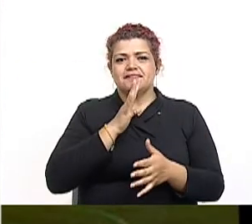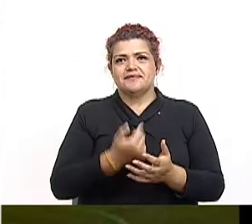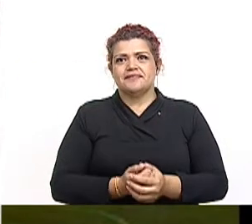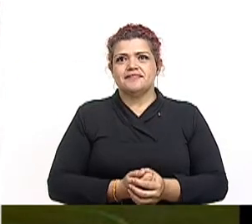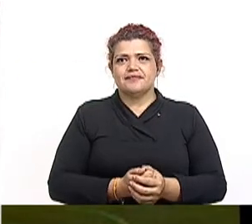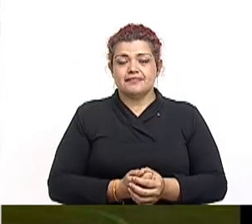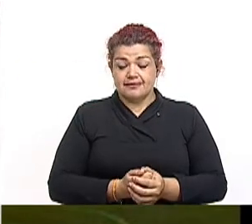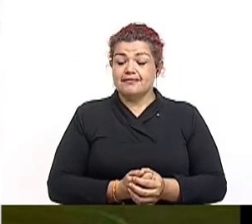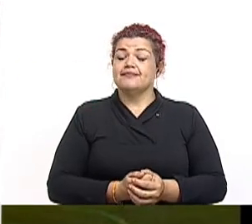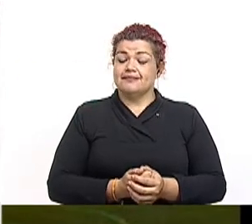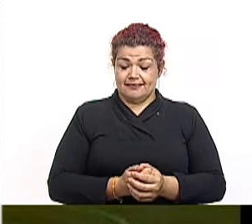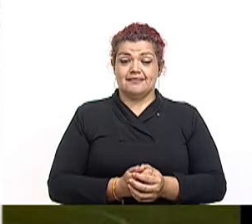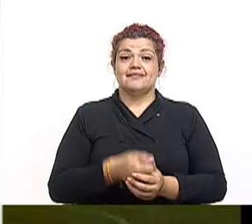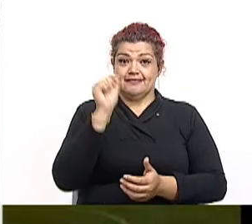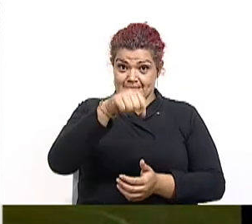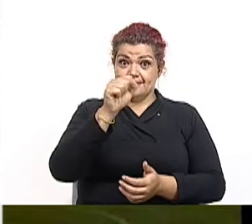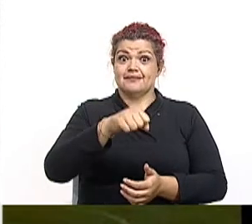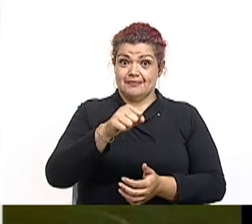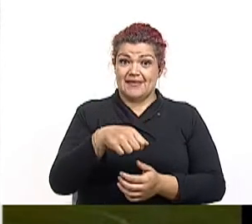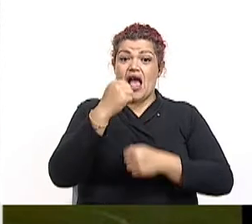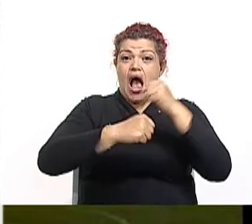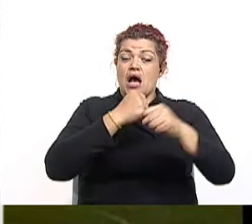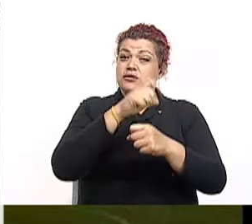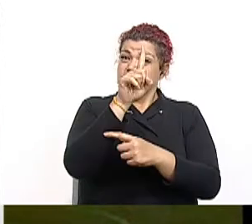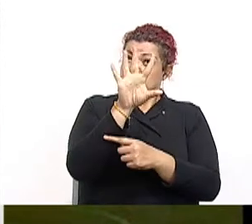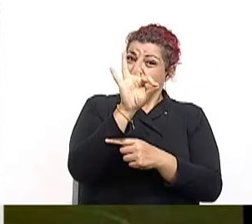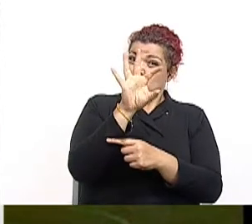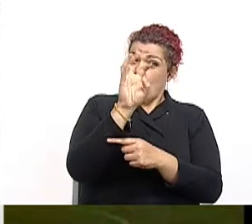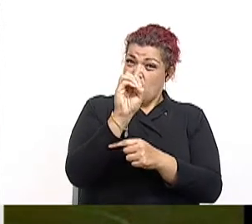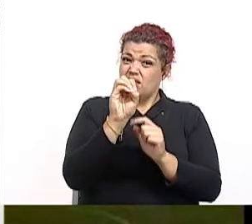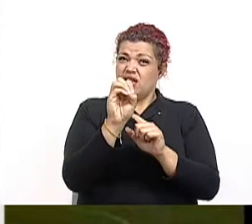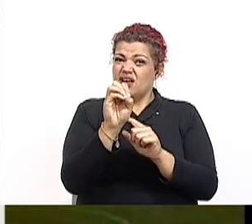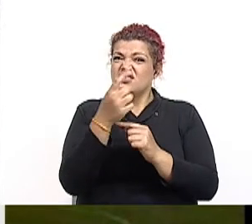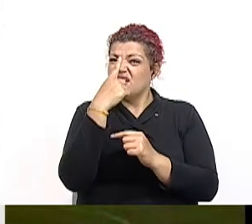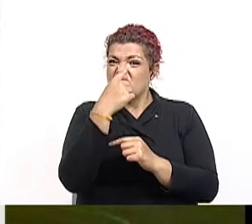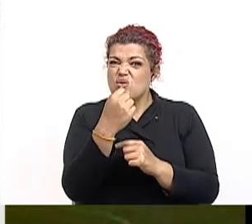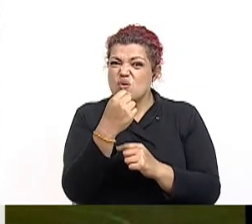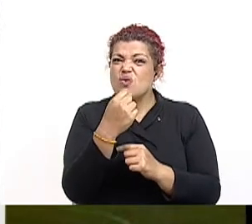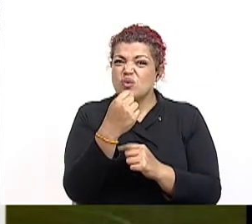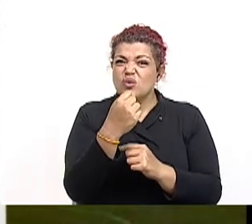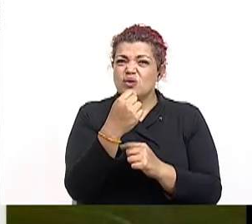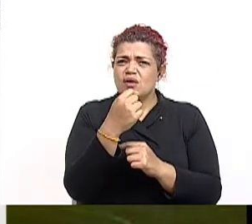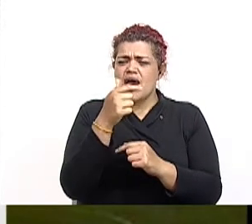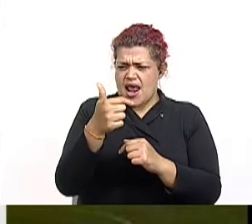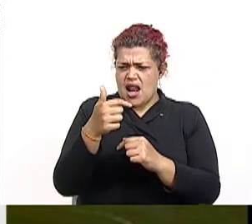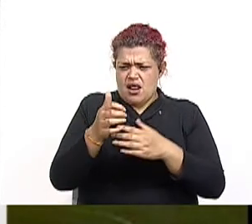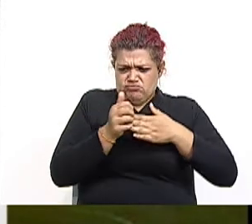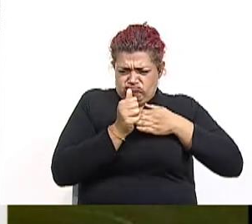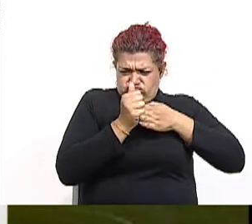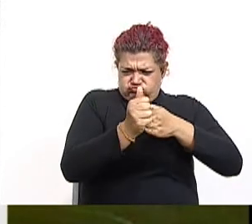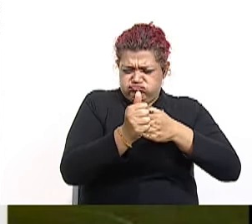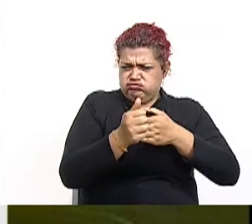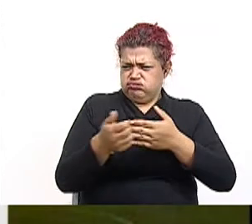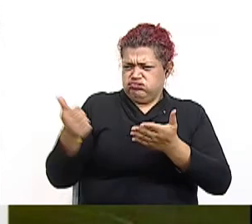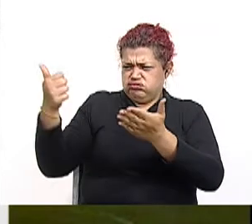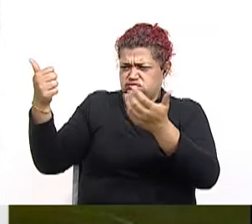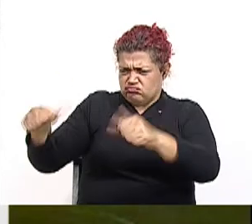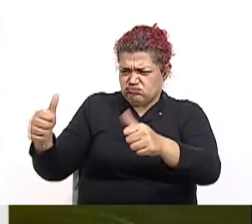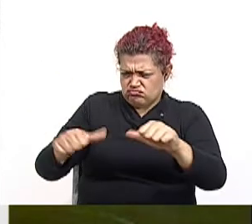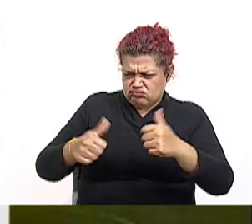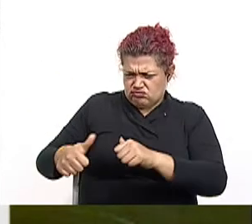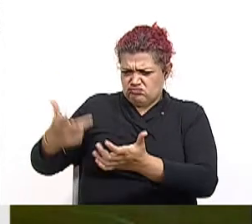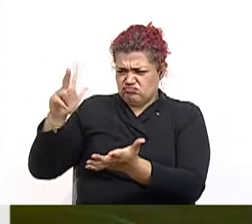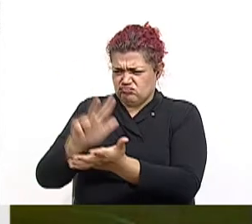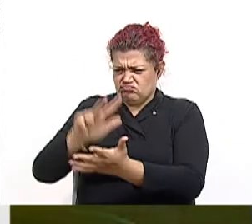No, indudablemente que en los 40 el doctor Calderón Guardia lidera los consensos para la aprobación de las